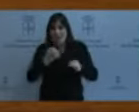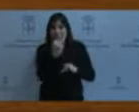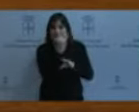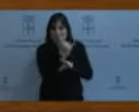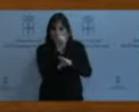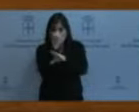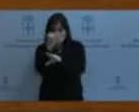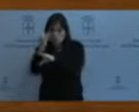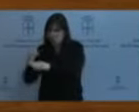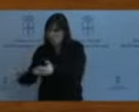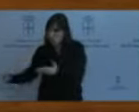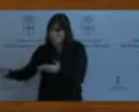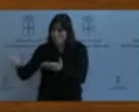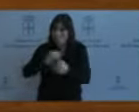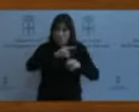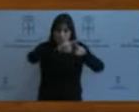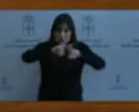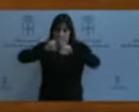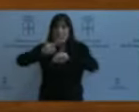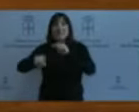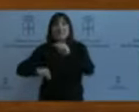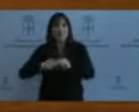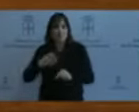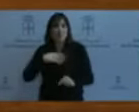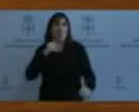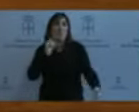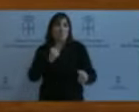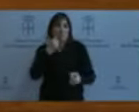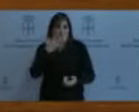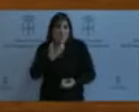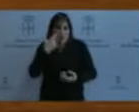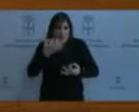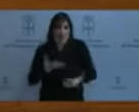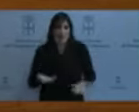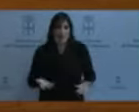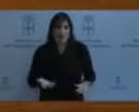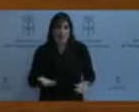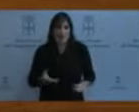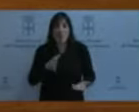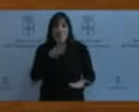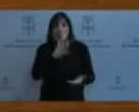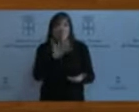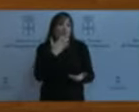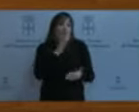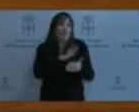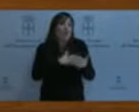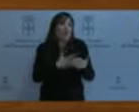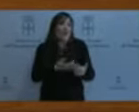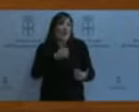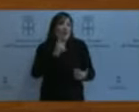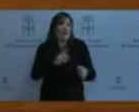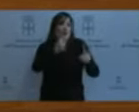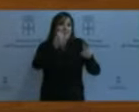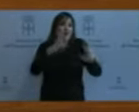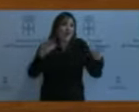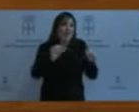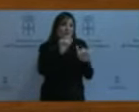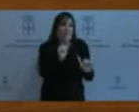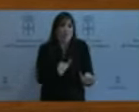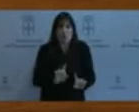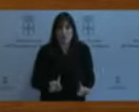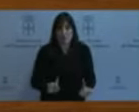discutir muchas cosas. Porque los horarios no son solamente una cuestión formal. Yo solamente le he apuntado algunas cuestiones pero podía